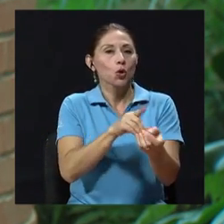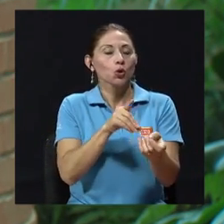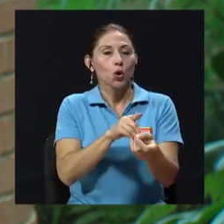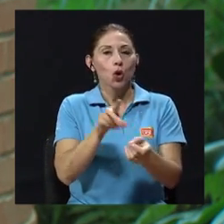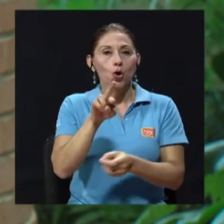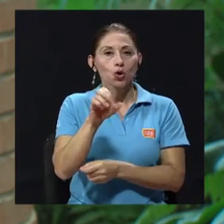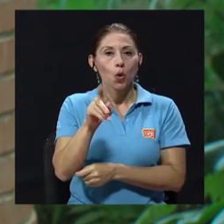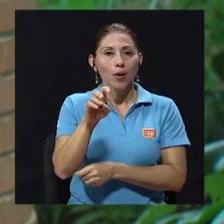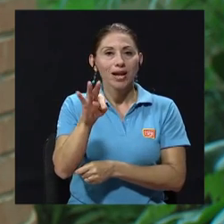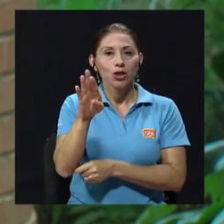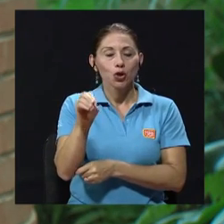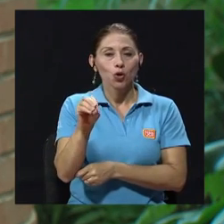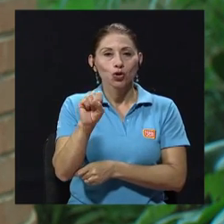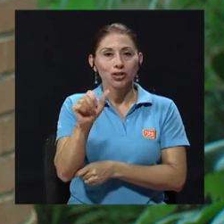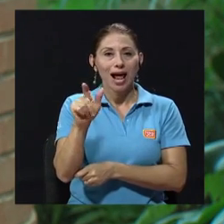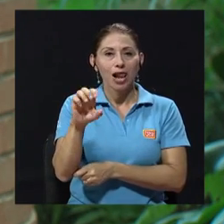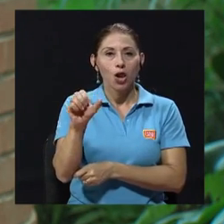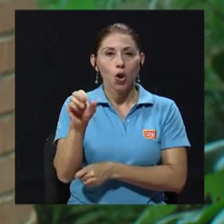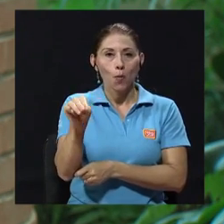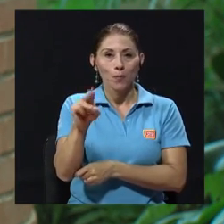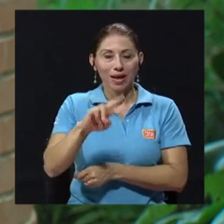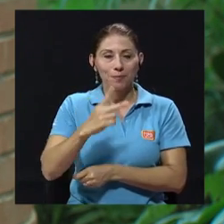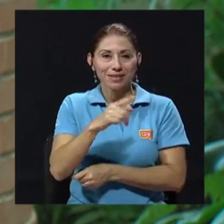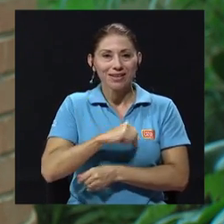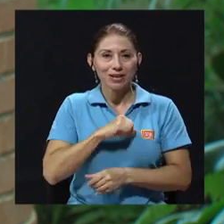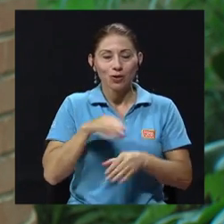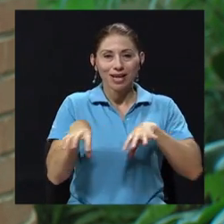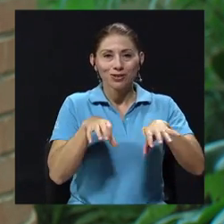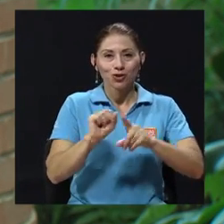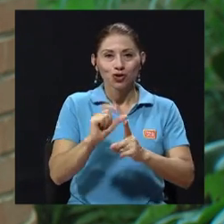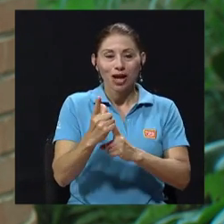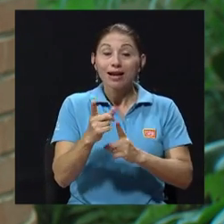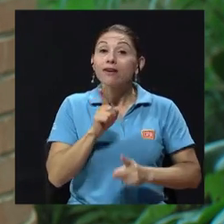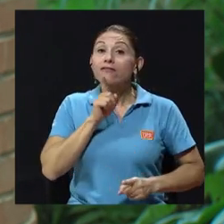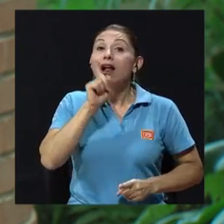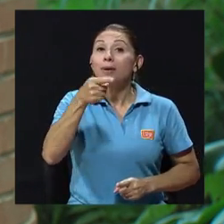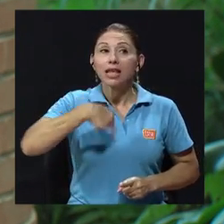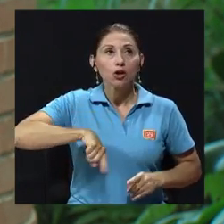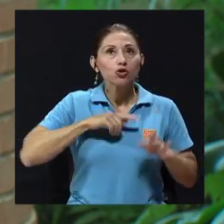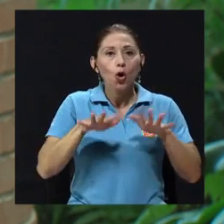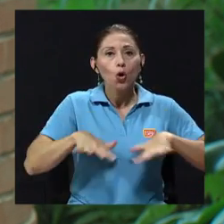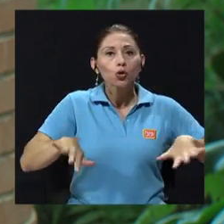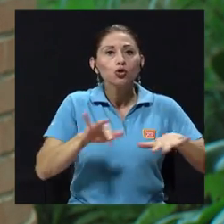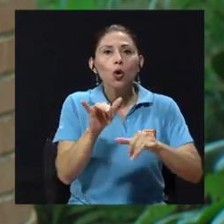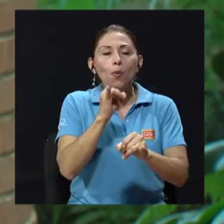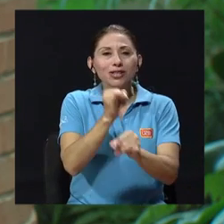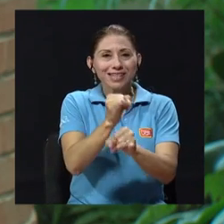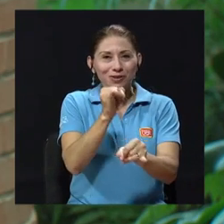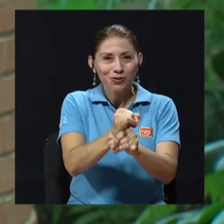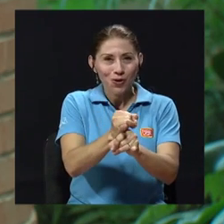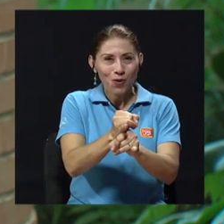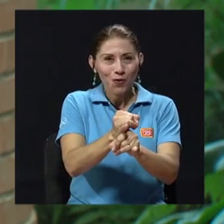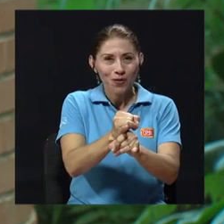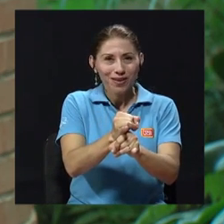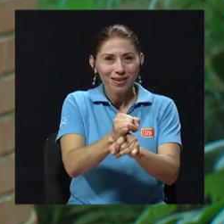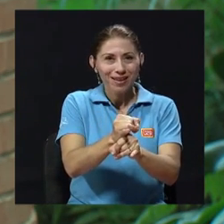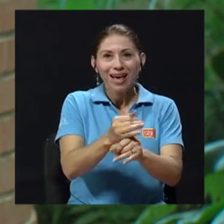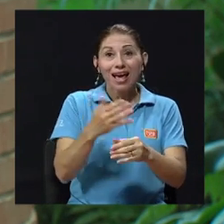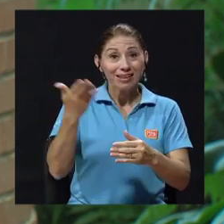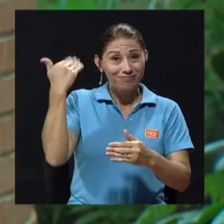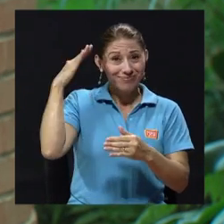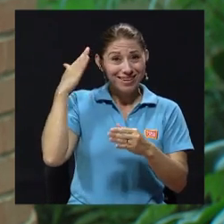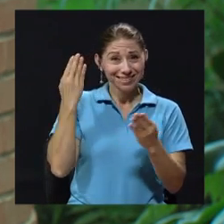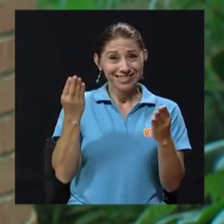el vicerector de Acción Social. Realmente yo creo que nosotros como institución, después de que hubo el cierre de Pais,